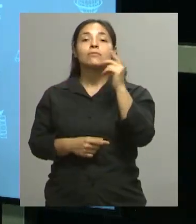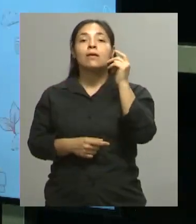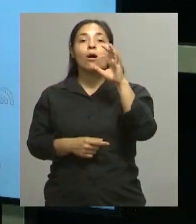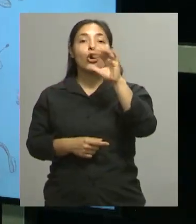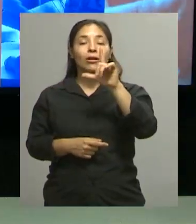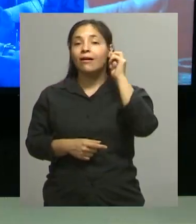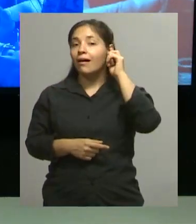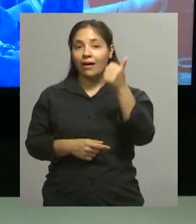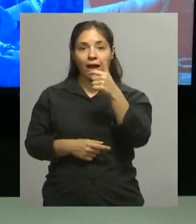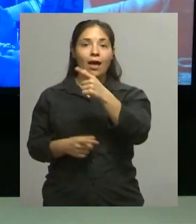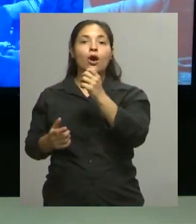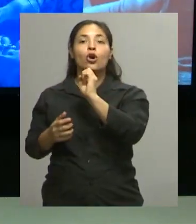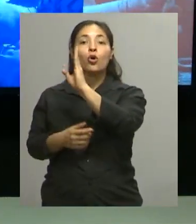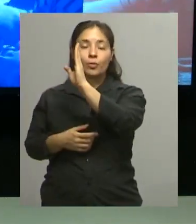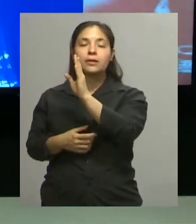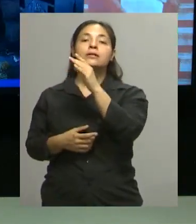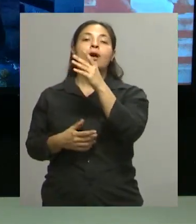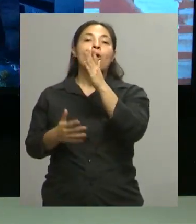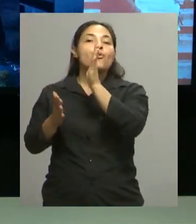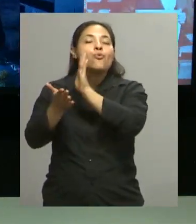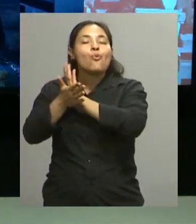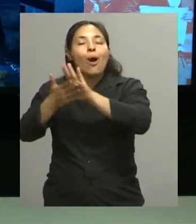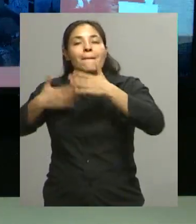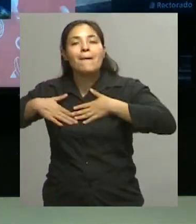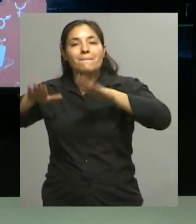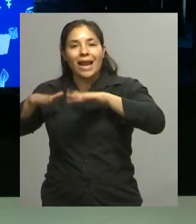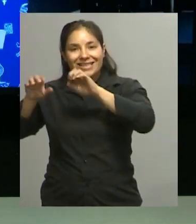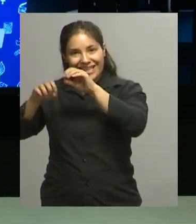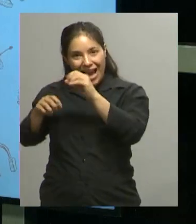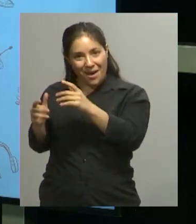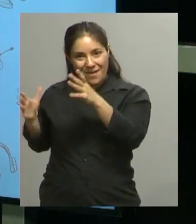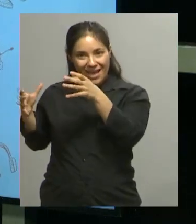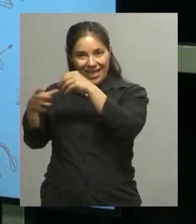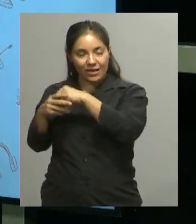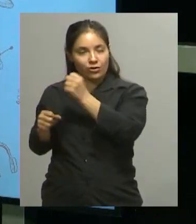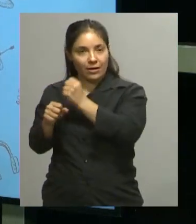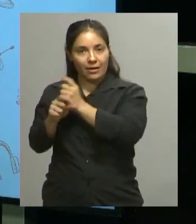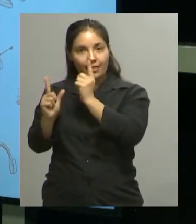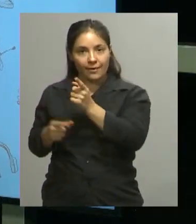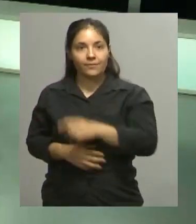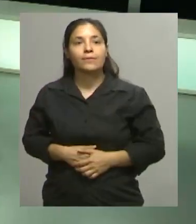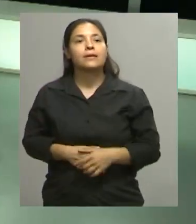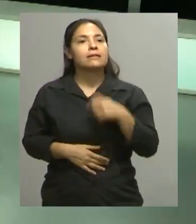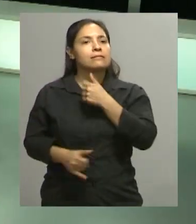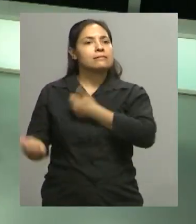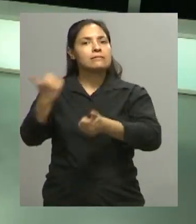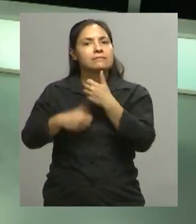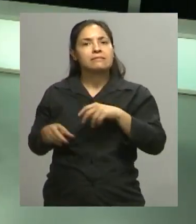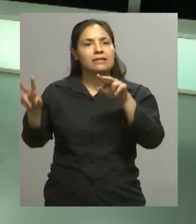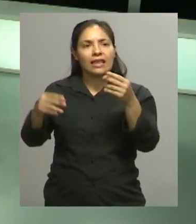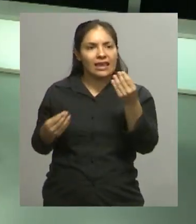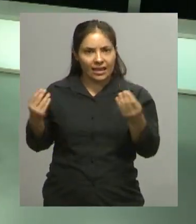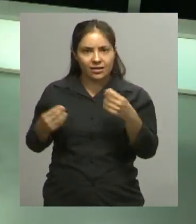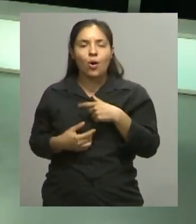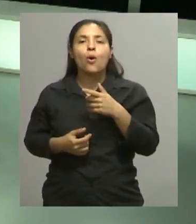presentar, qué tal, cómo están chicas, bienvenidas Muchas gracias Bueno, tenemos que hablar de qué se trata esto, los podcasts de Radio U que se llaman